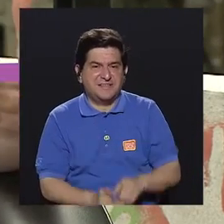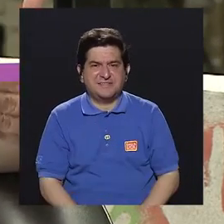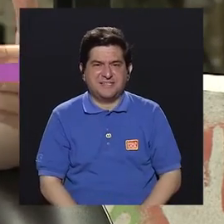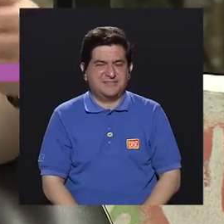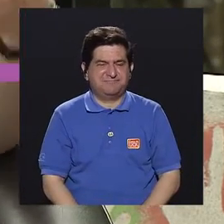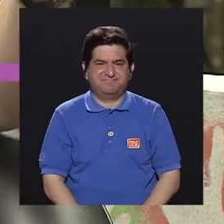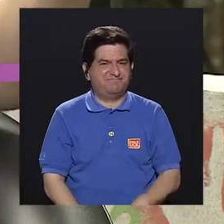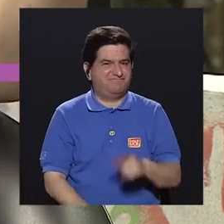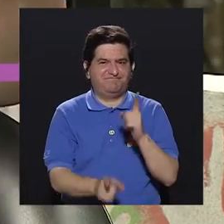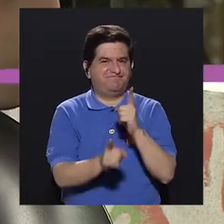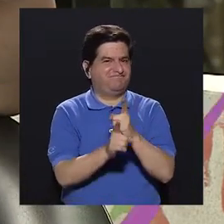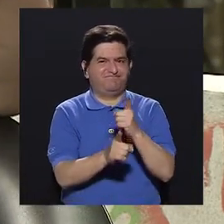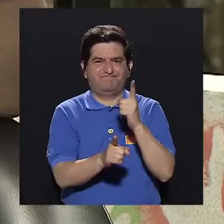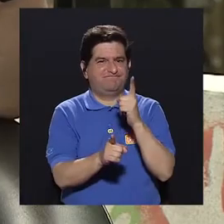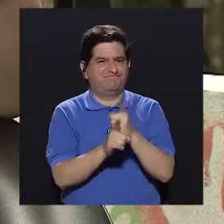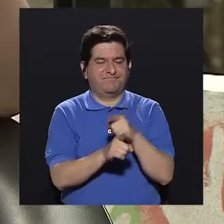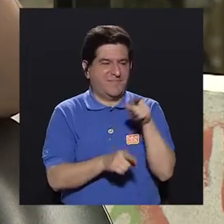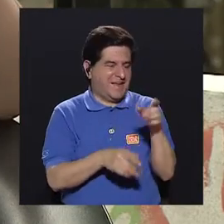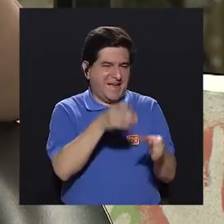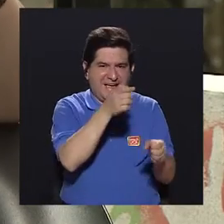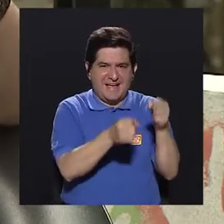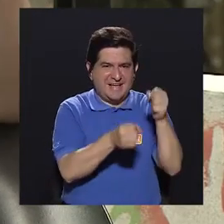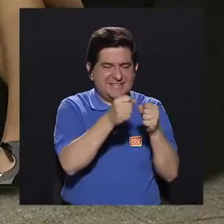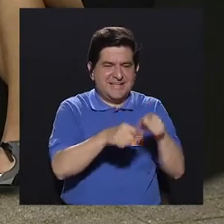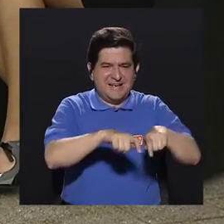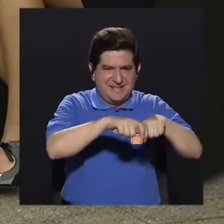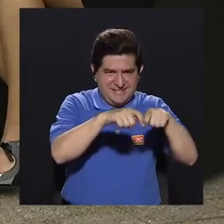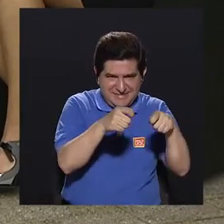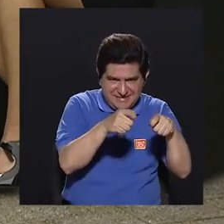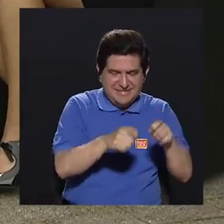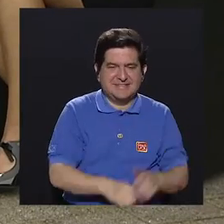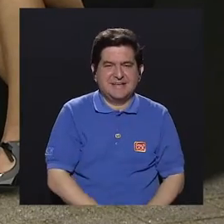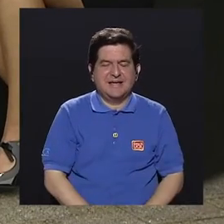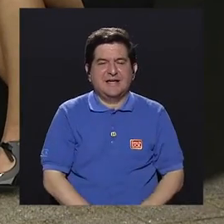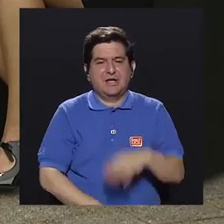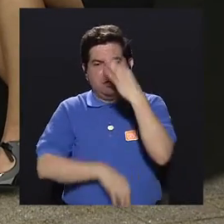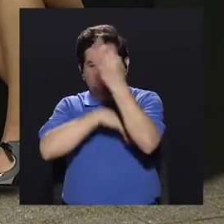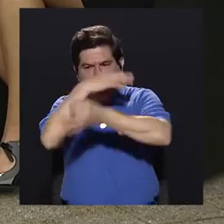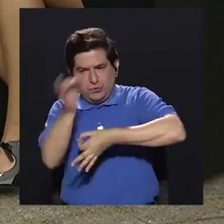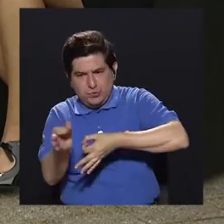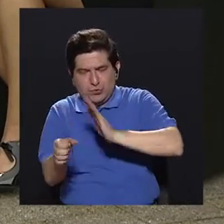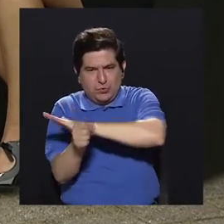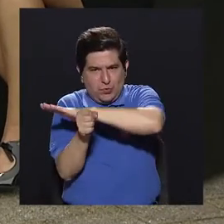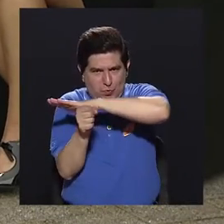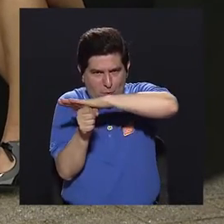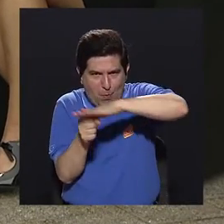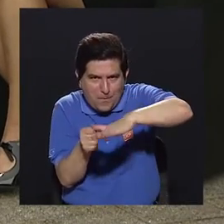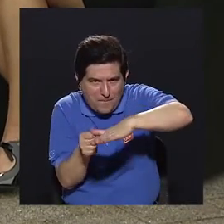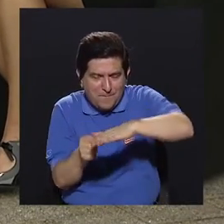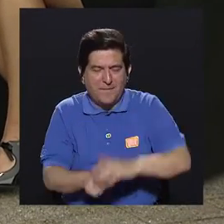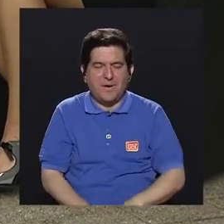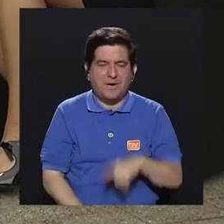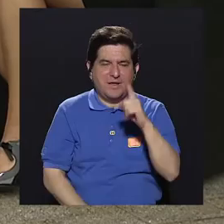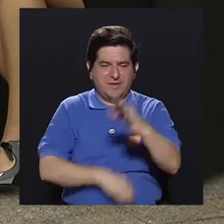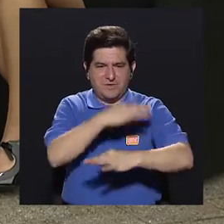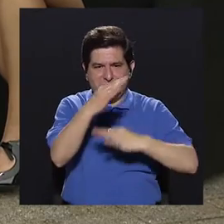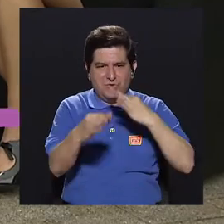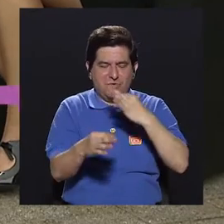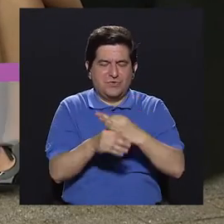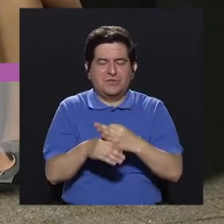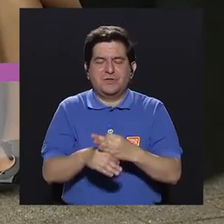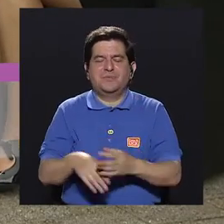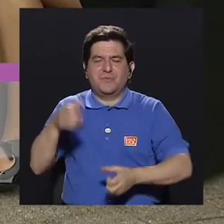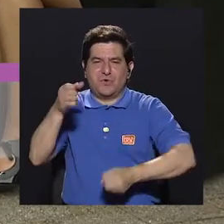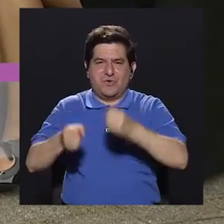necesariamente esas leches, ¿verdad? Vienen a ser sustitutas completas de una leche de